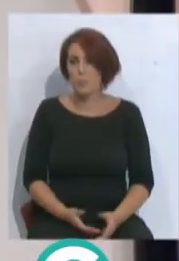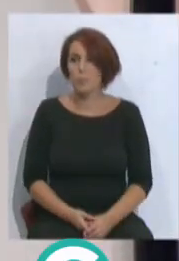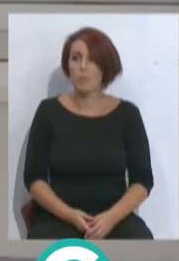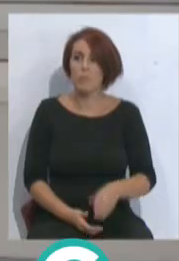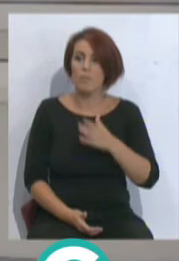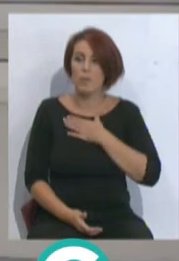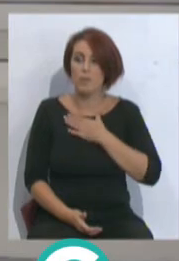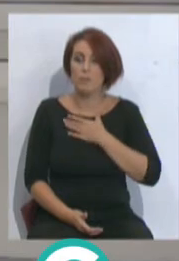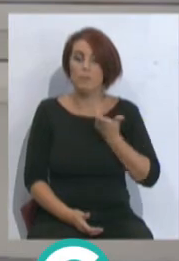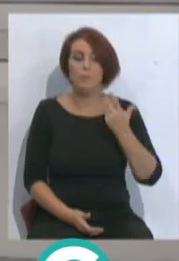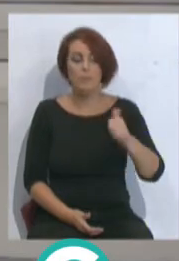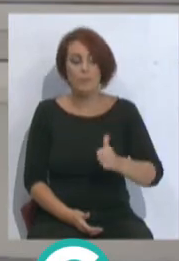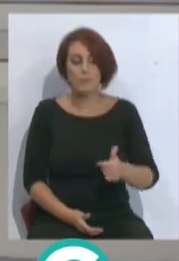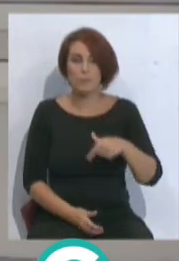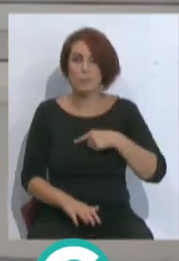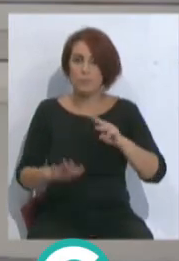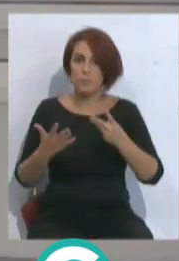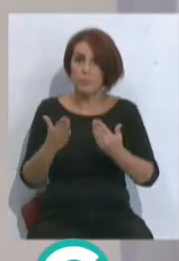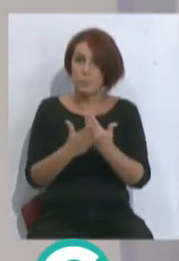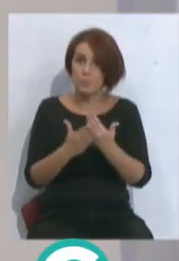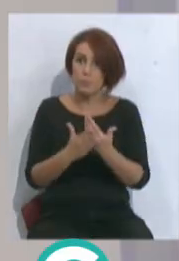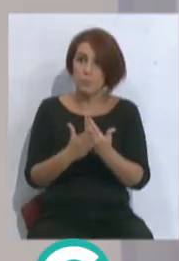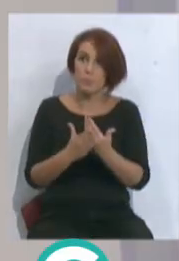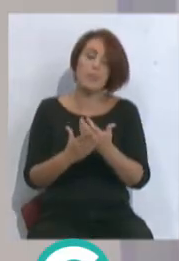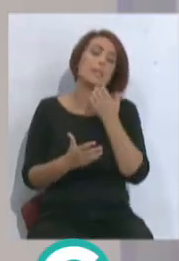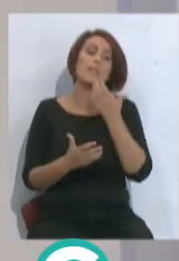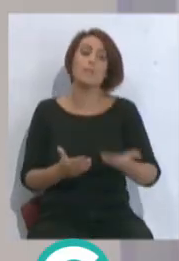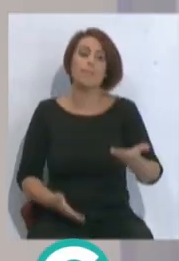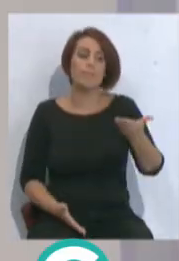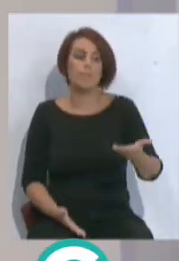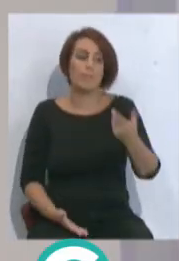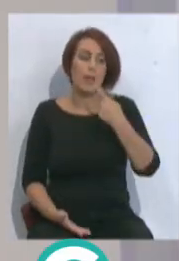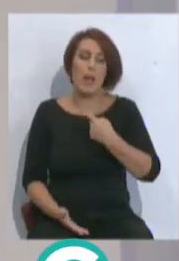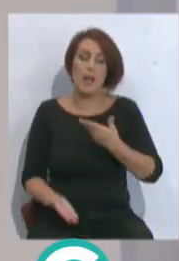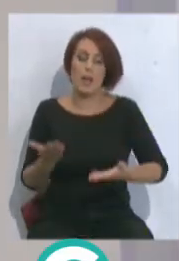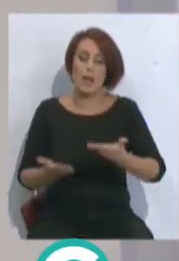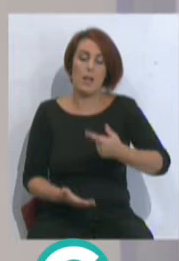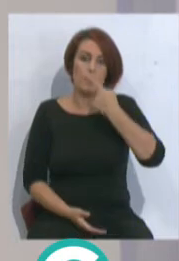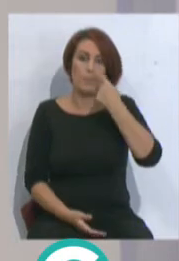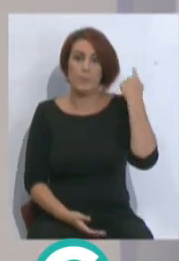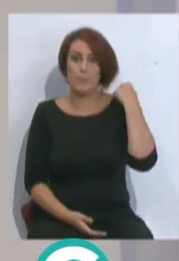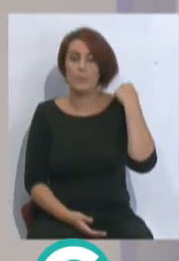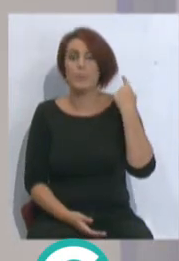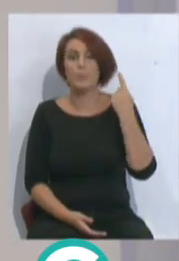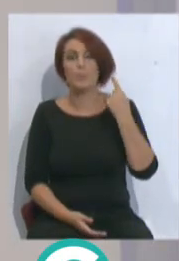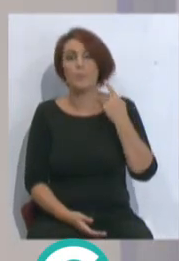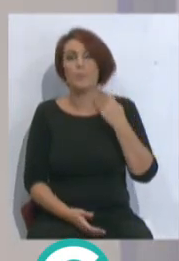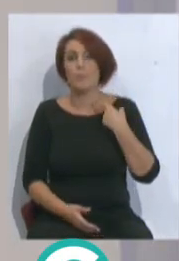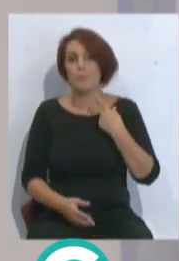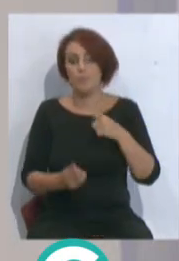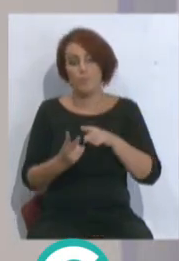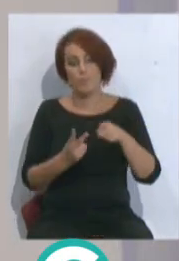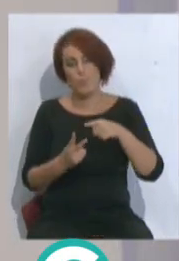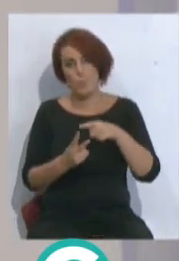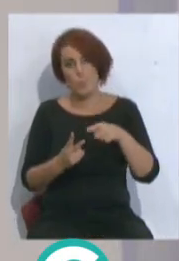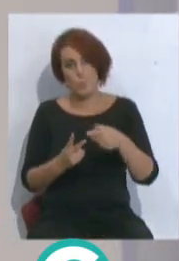cuanto a... por hacer un balance de estas ocho jornadas, con respecto, si comparamos al año anterior, bueno, hay dos factores a tener